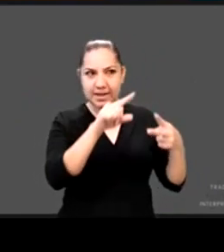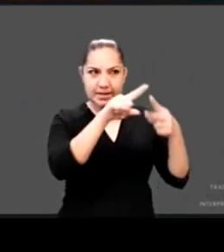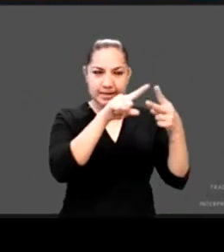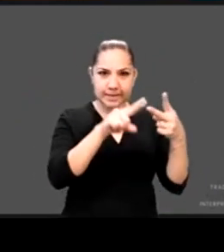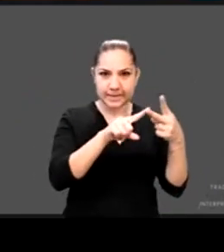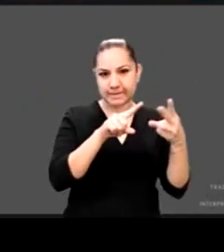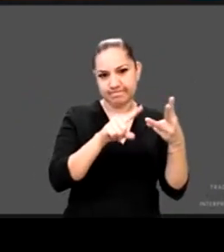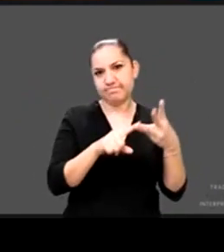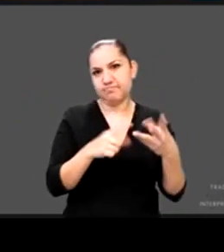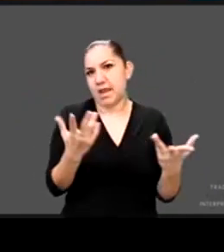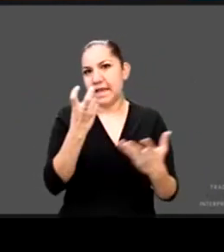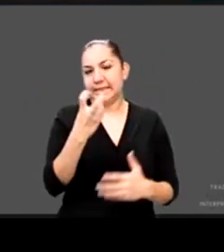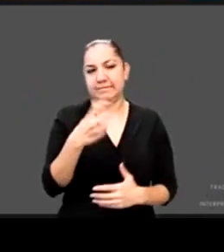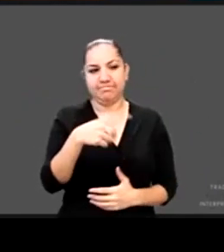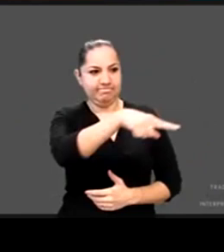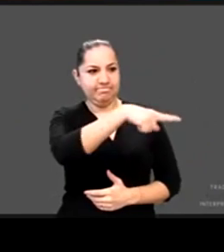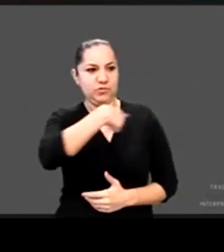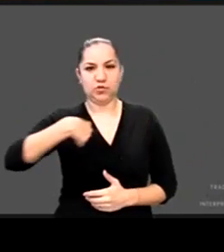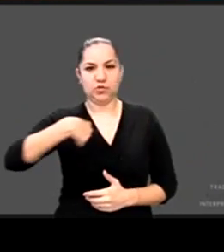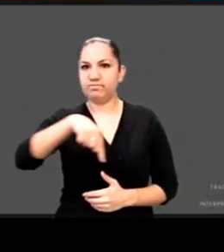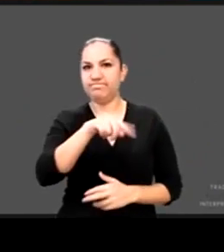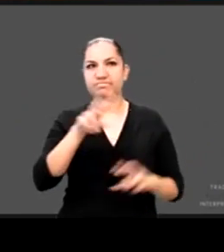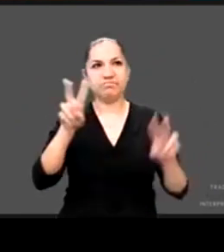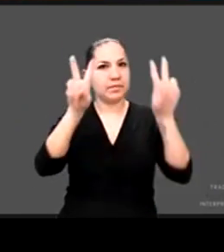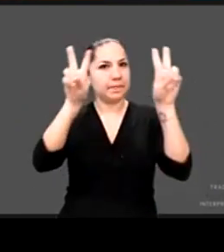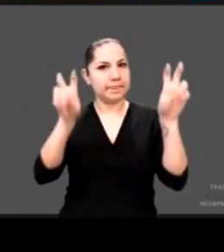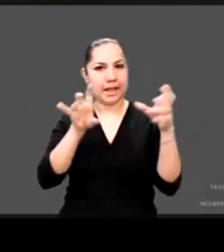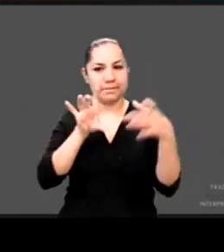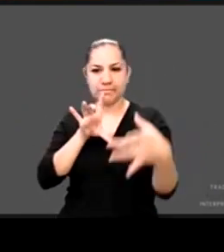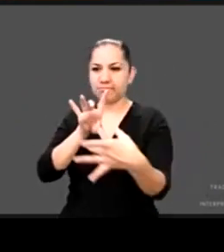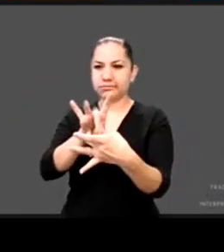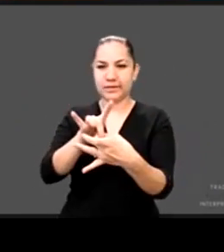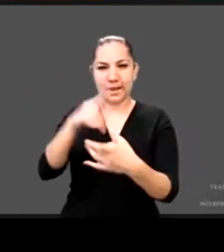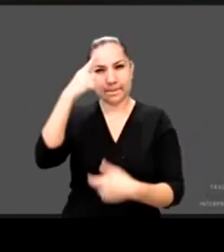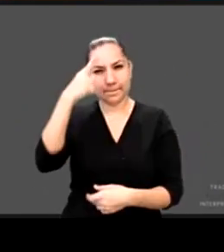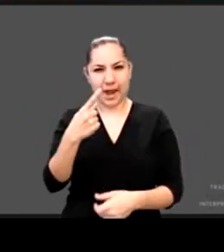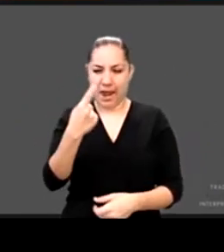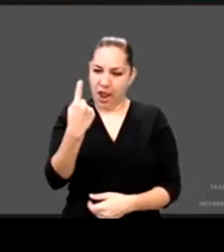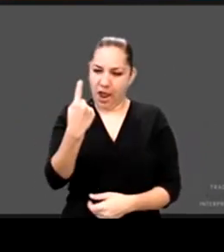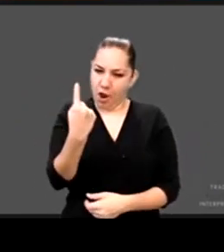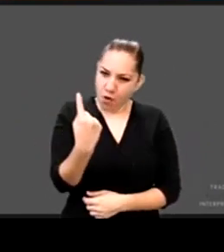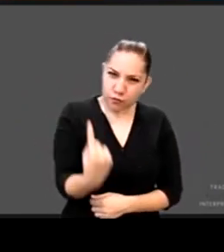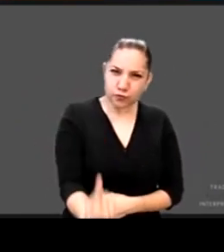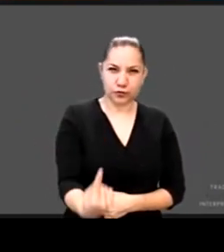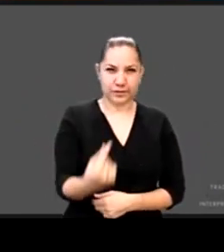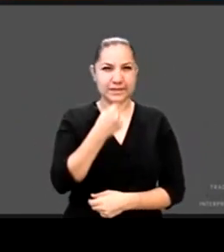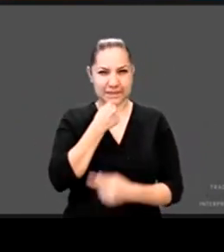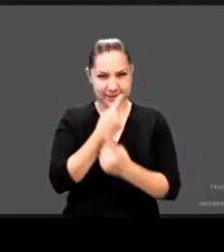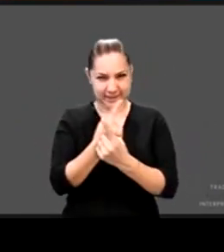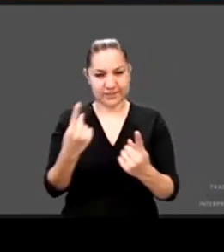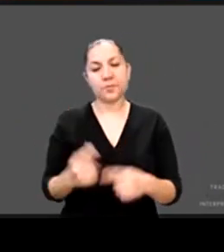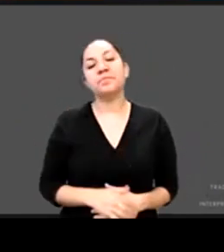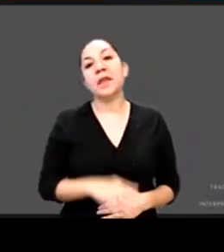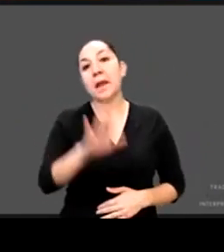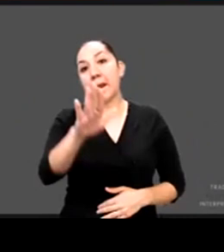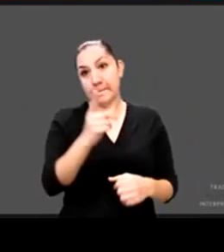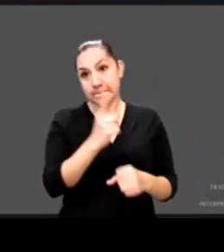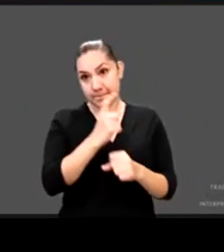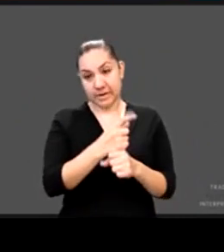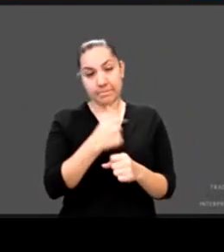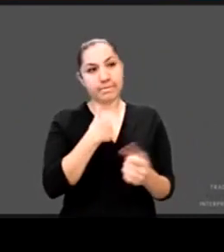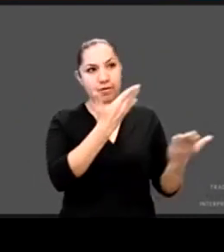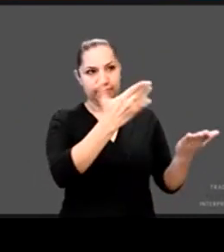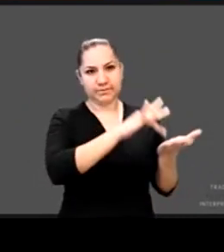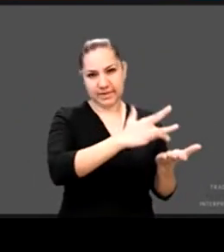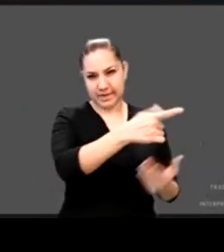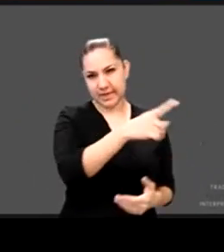compartido con la primera infancia. Quiero empezar por agradecer a Ricardo Bucio, que amablemente